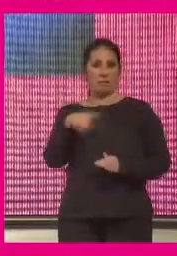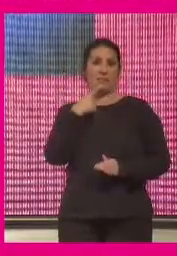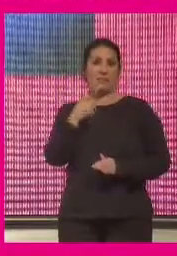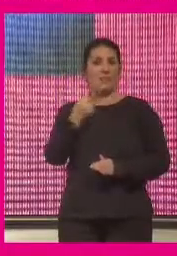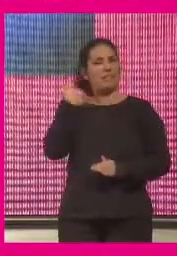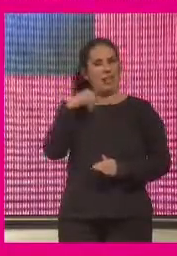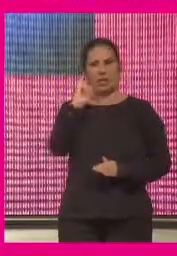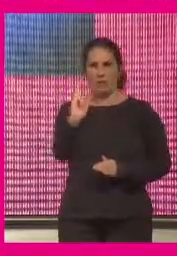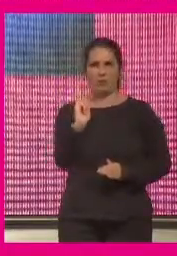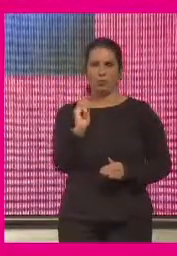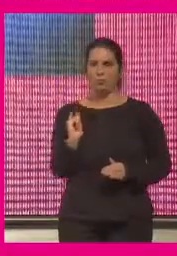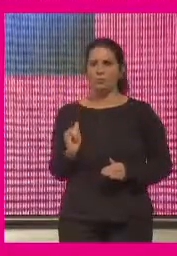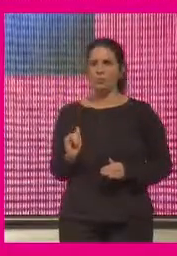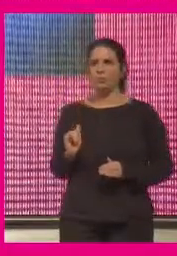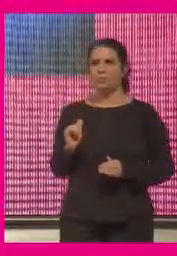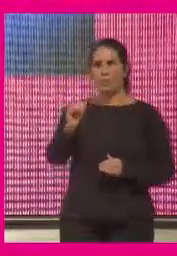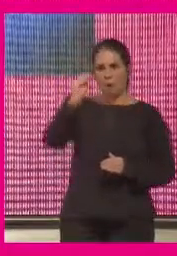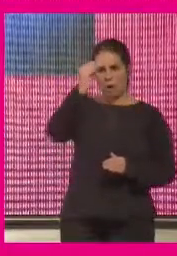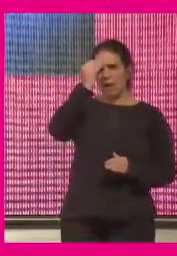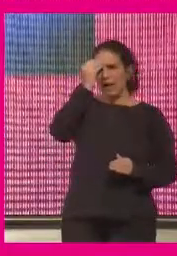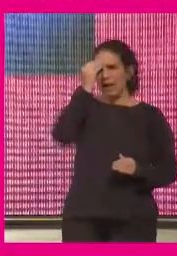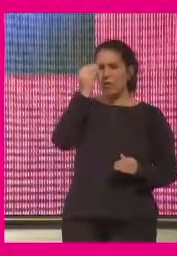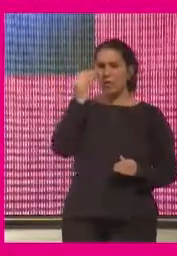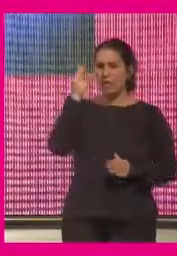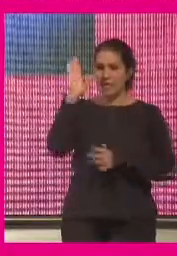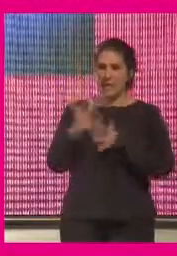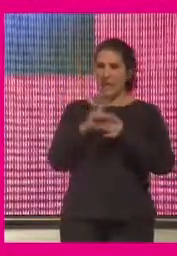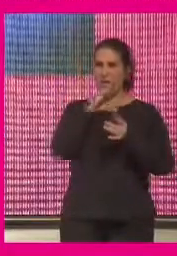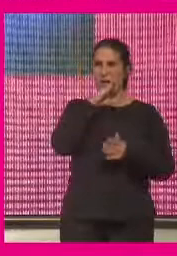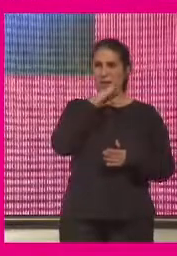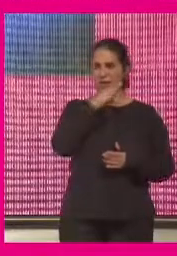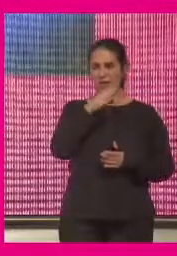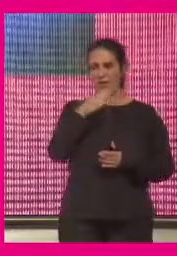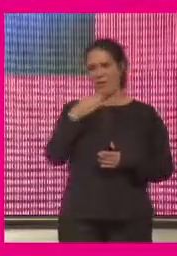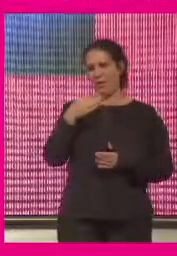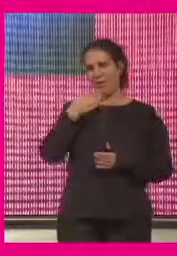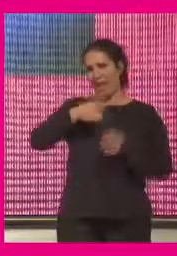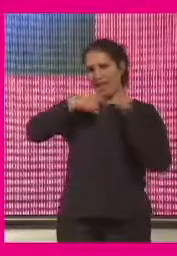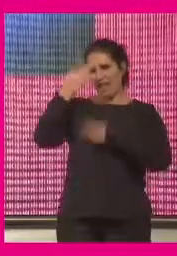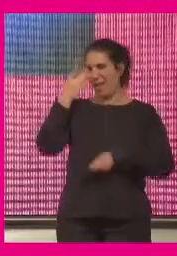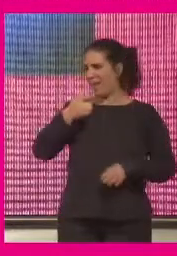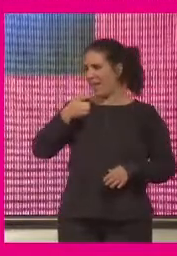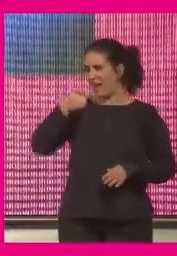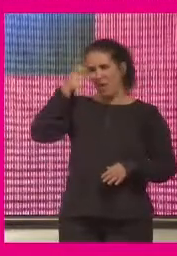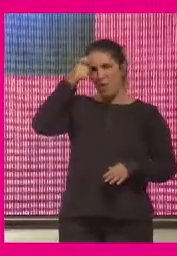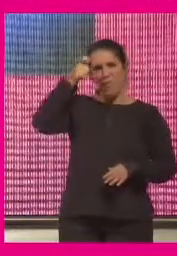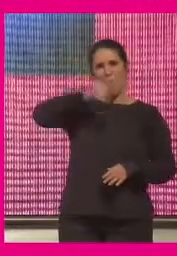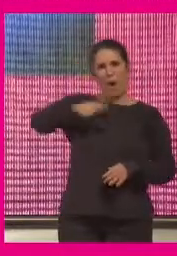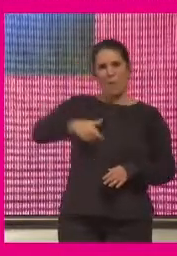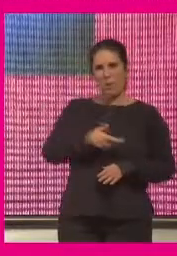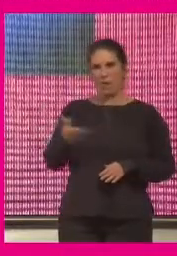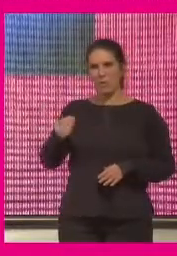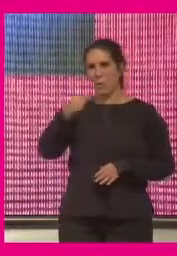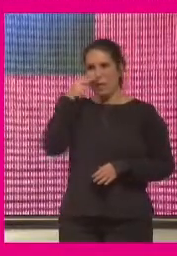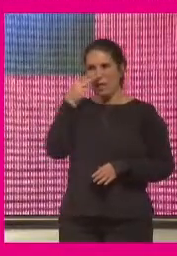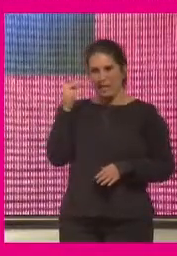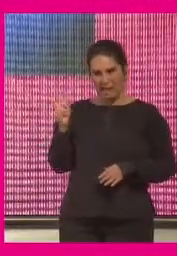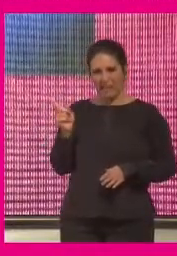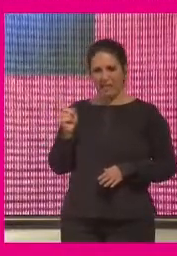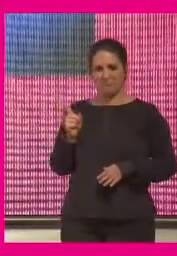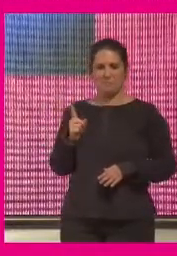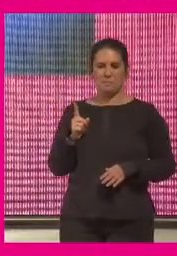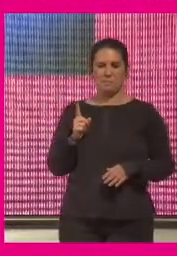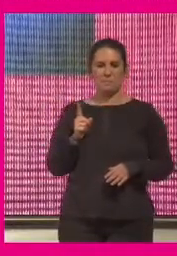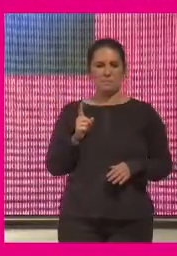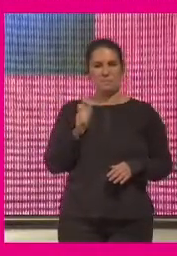creo y enlazo un poco con la idea del cuerpo que me ha parecido una reflexión muy interesante es que